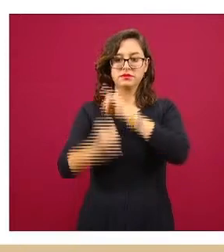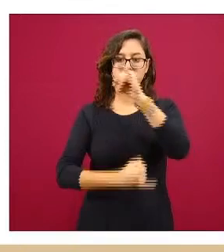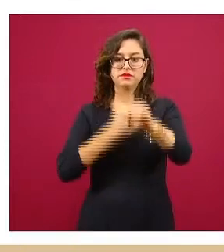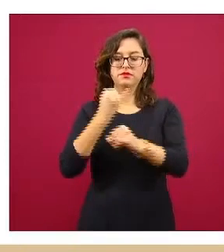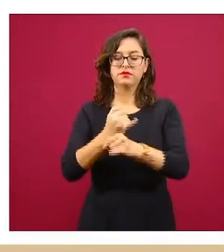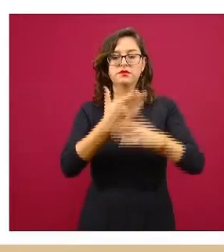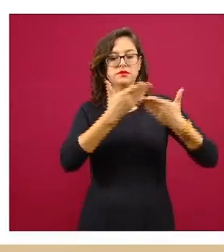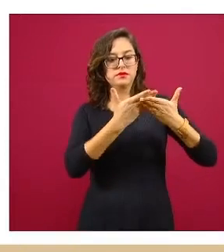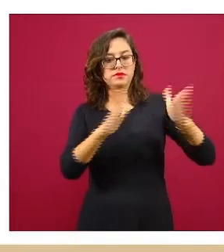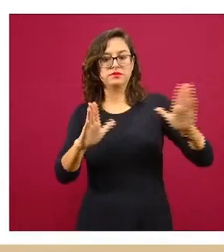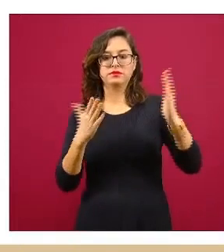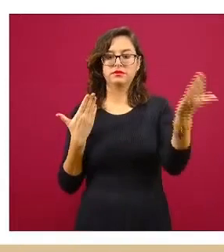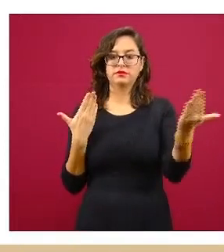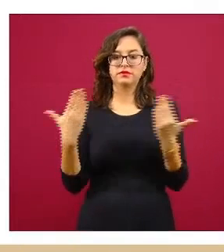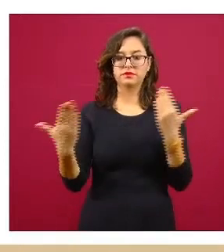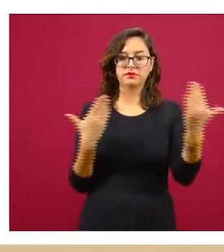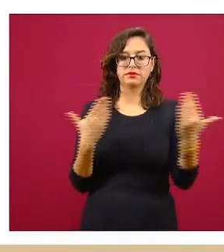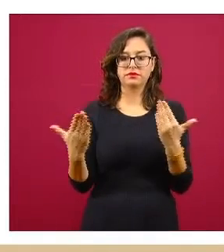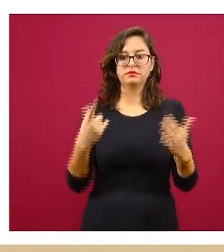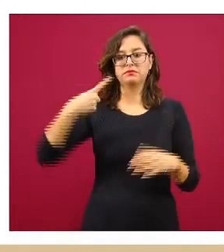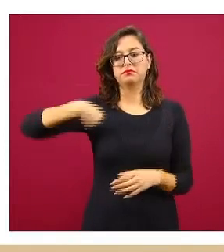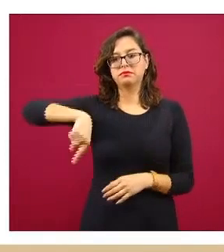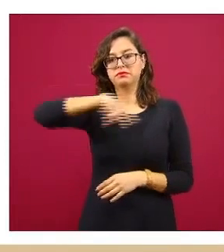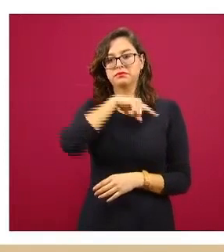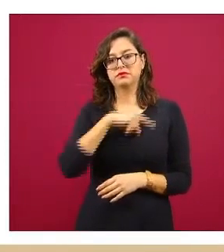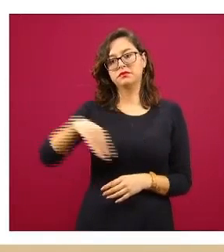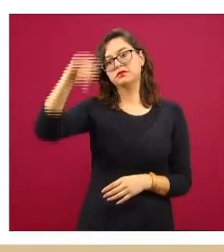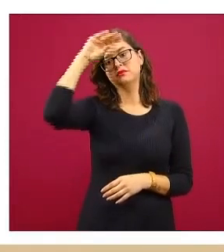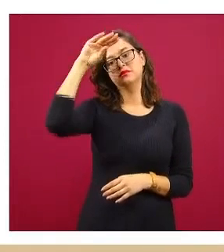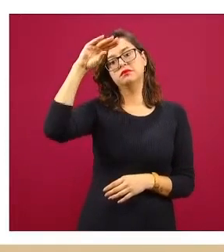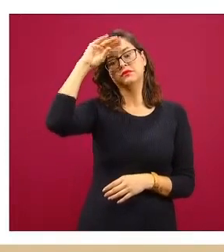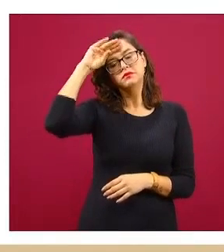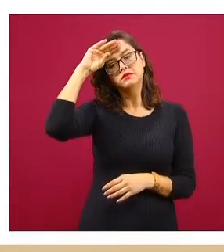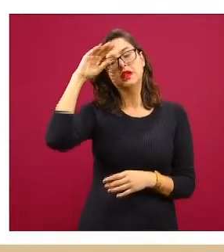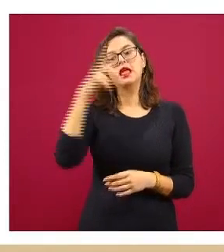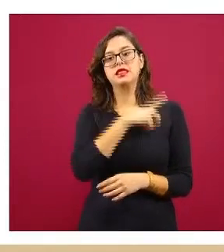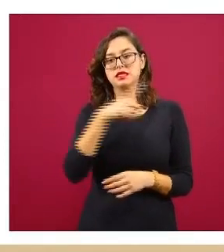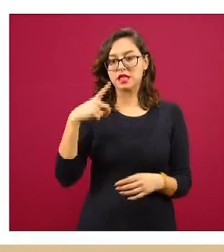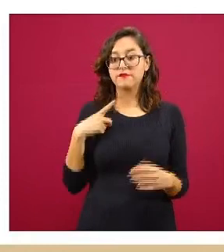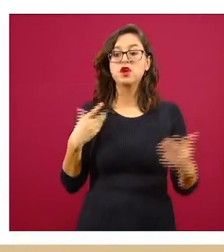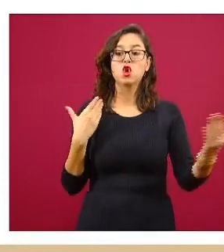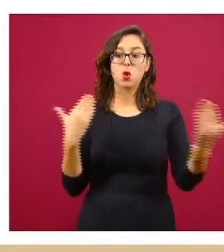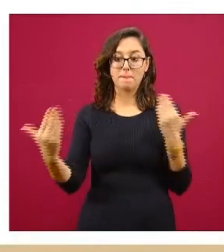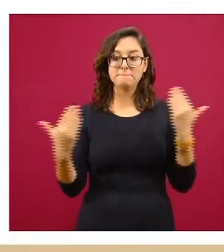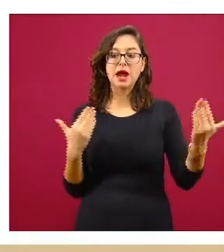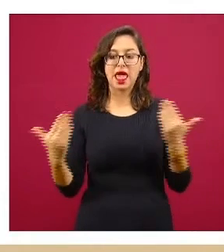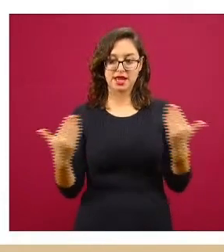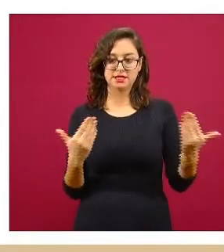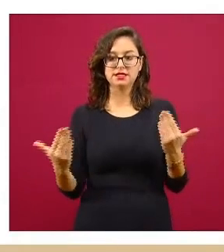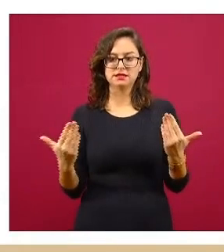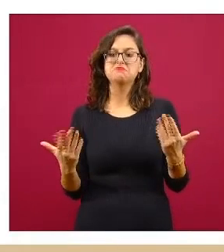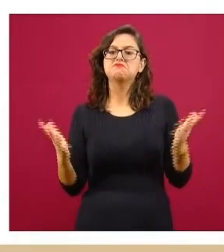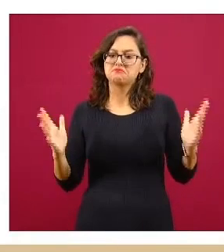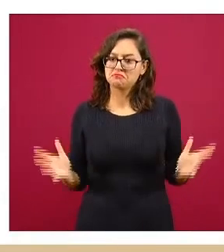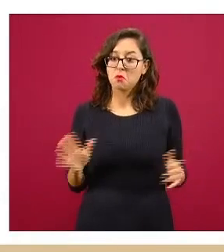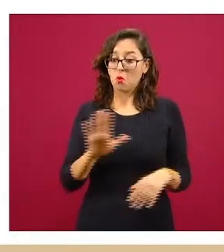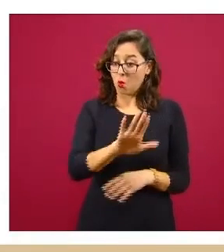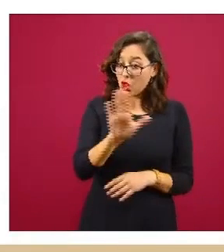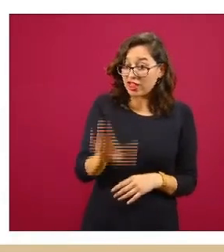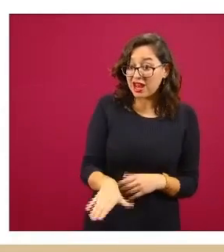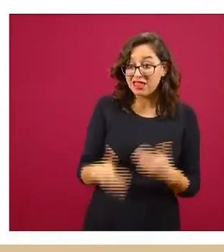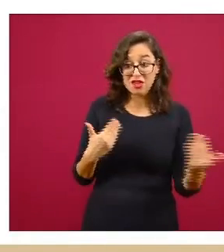en la comparación de lo que nosotros consideramos que es la comparación que se debe hacer, que se debe hacer cuando hablamos de